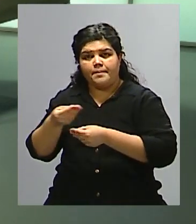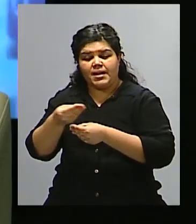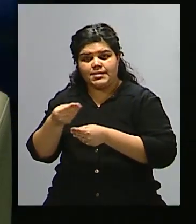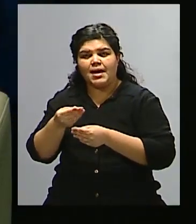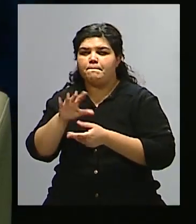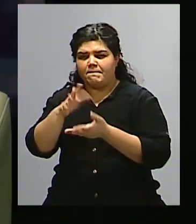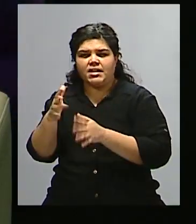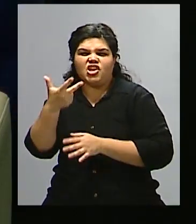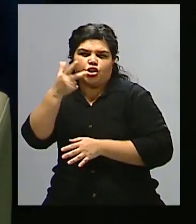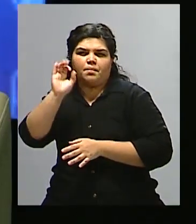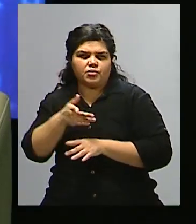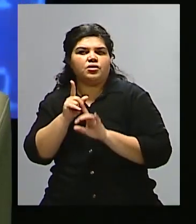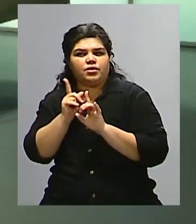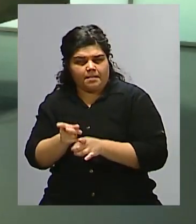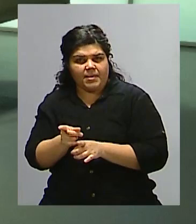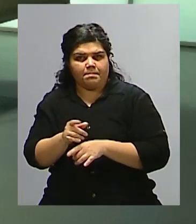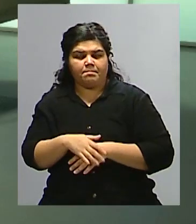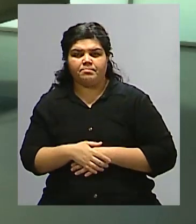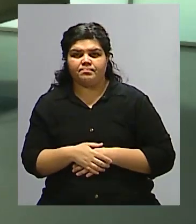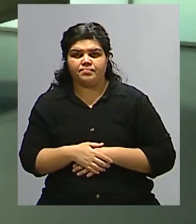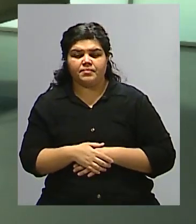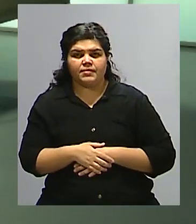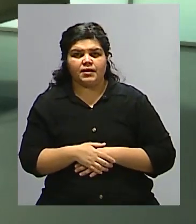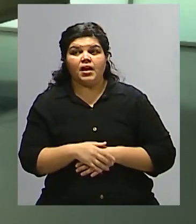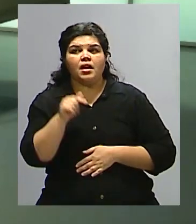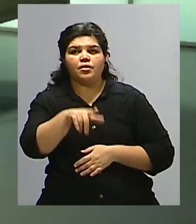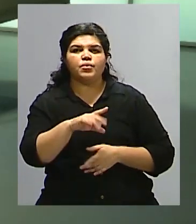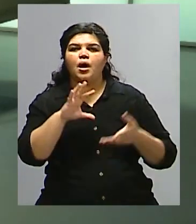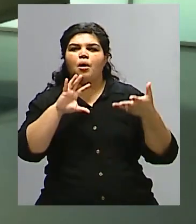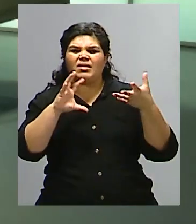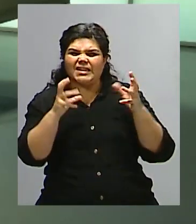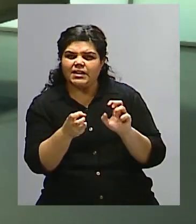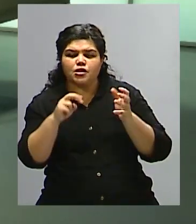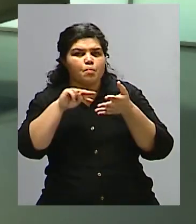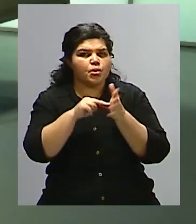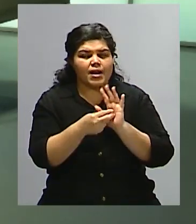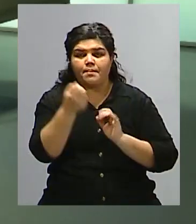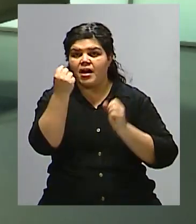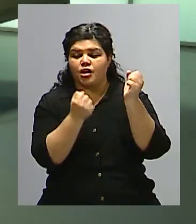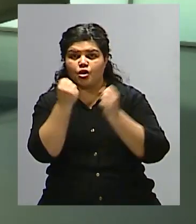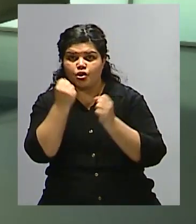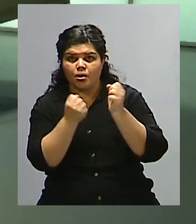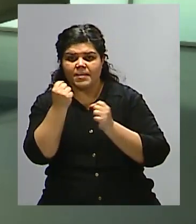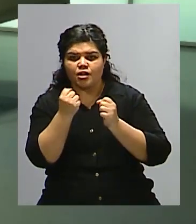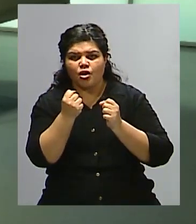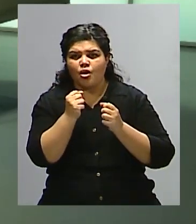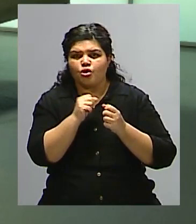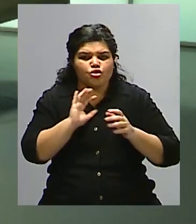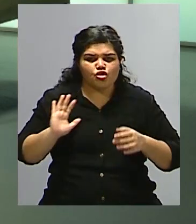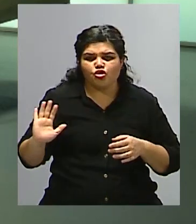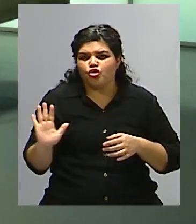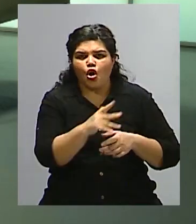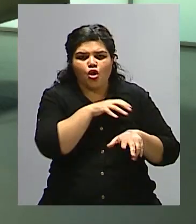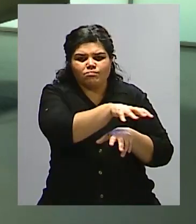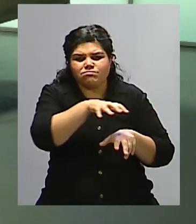actividad gremial de la que hablemos. Está claro que digo, frente a una situación de crisis económica, se resiente mucho, entiendo yo todo el sistema de salud, pero además se